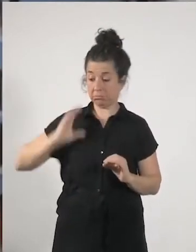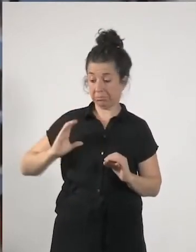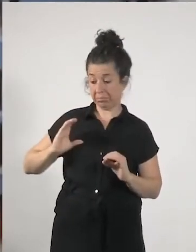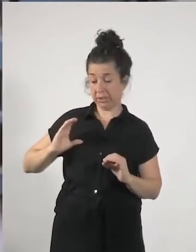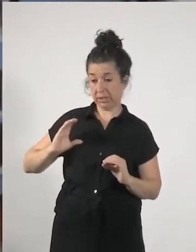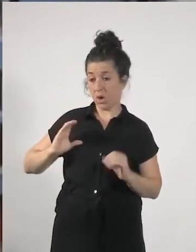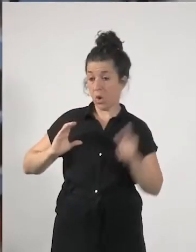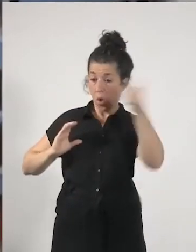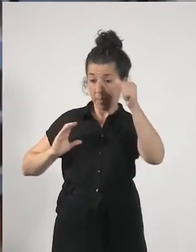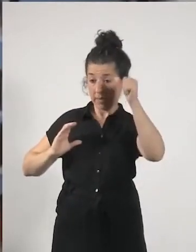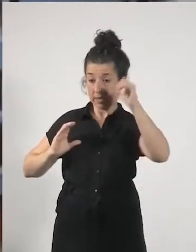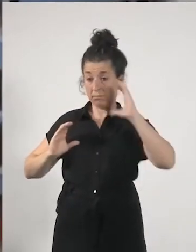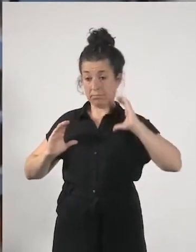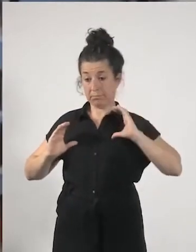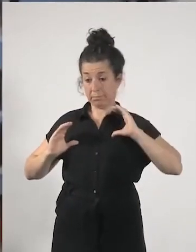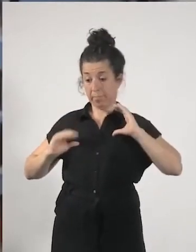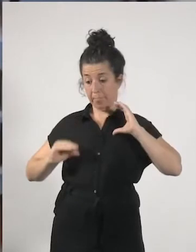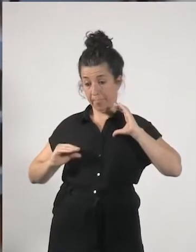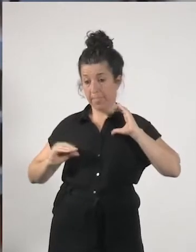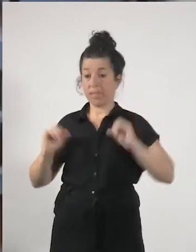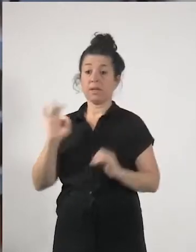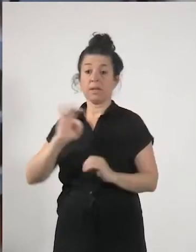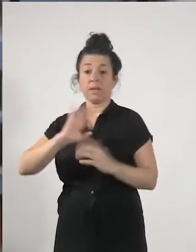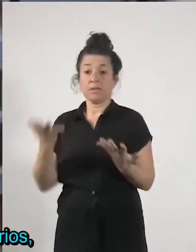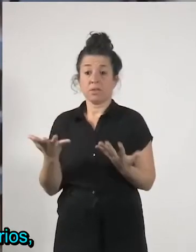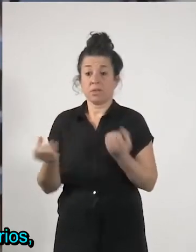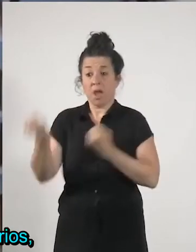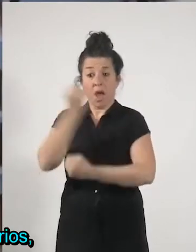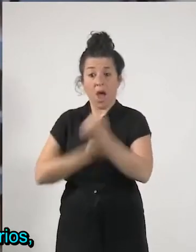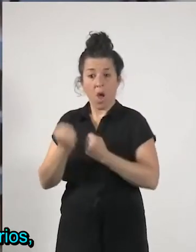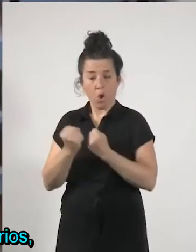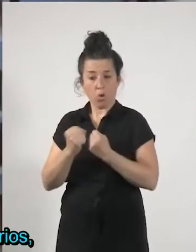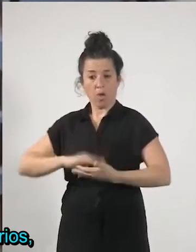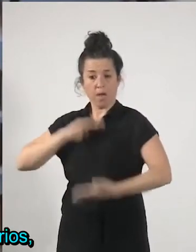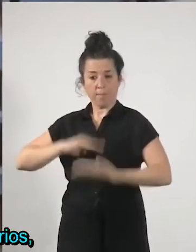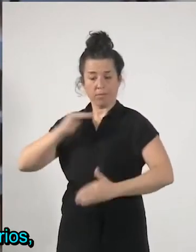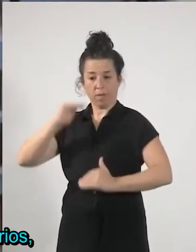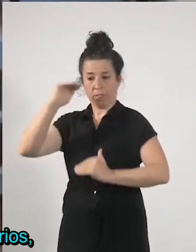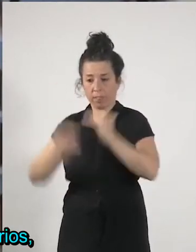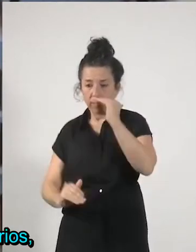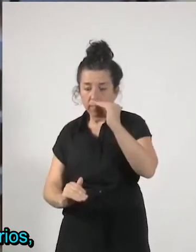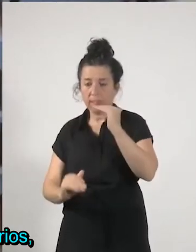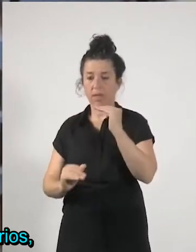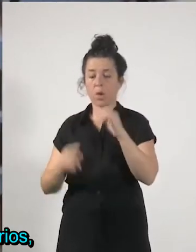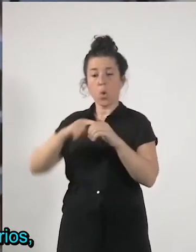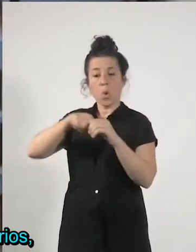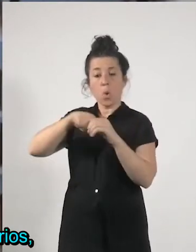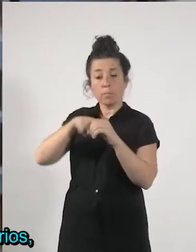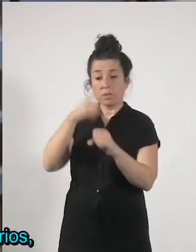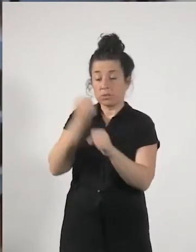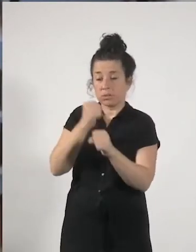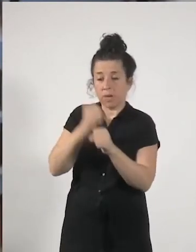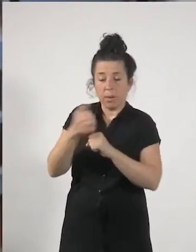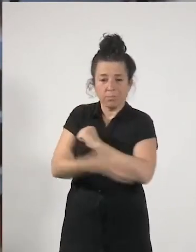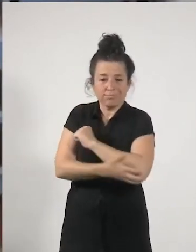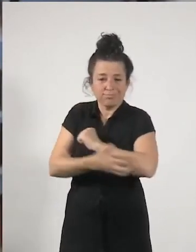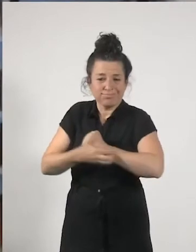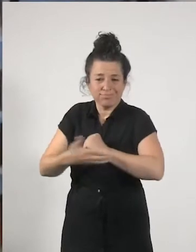ahorran menos tienen puestos de trabajo más precarios